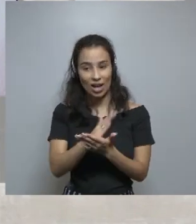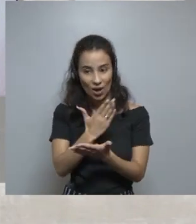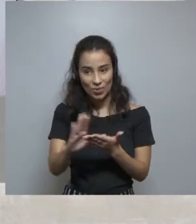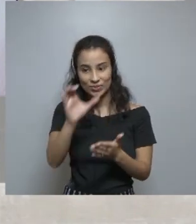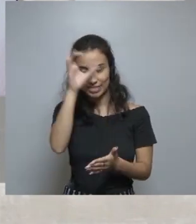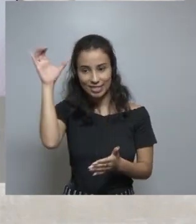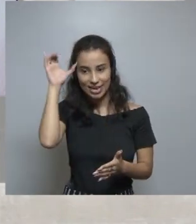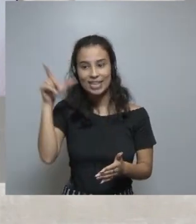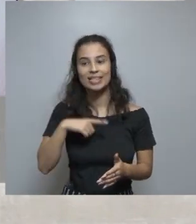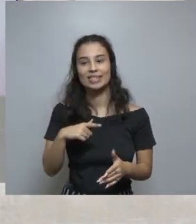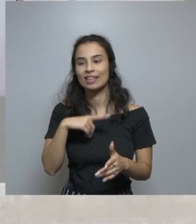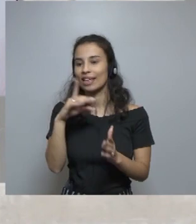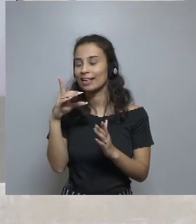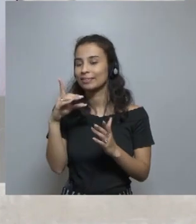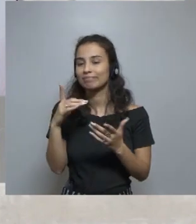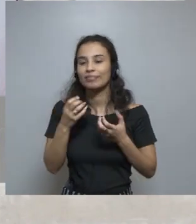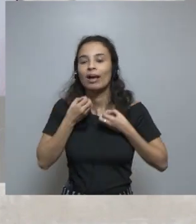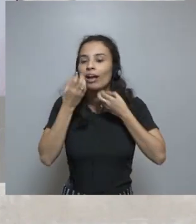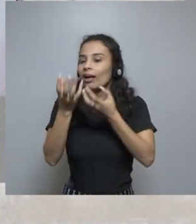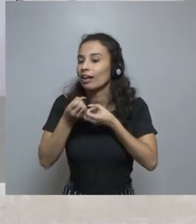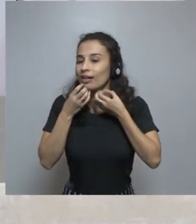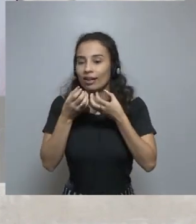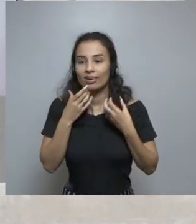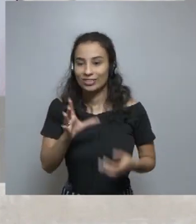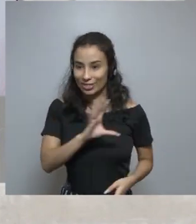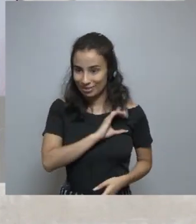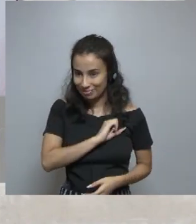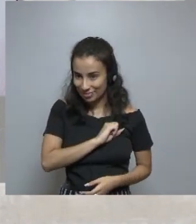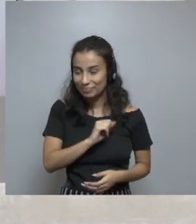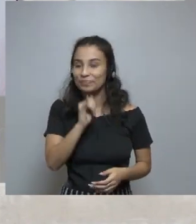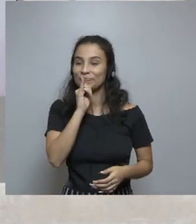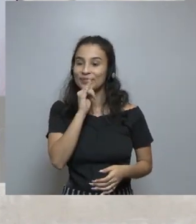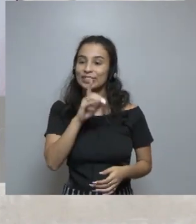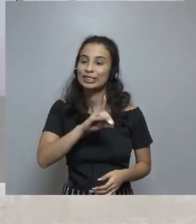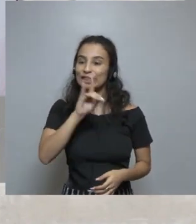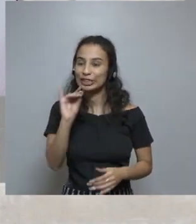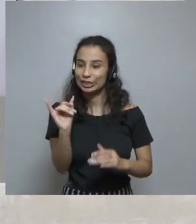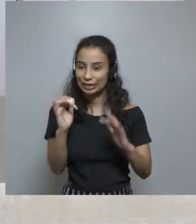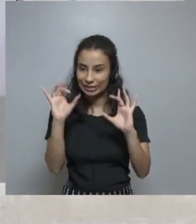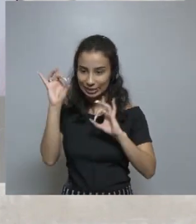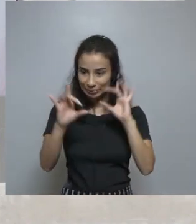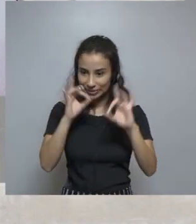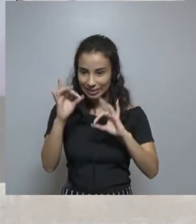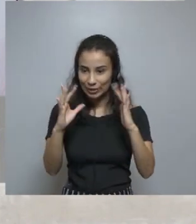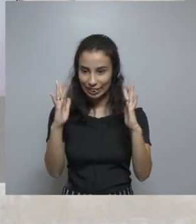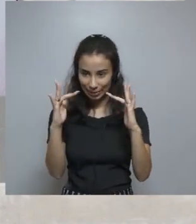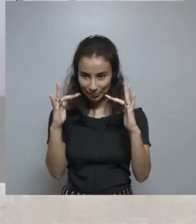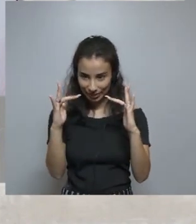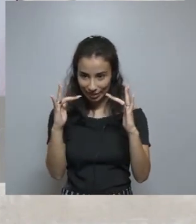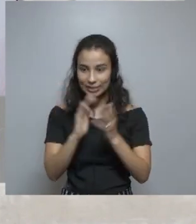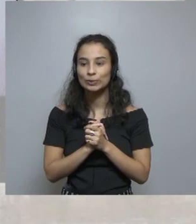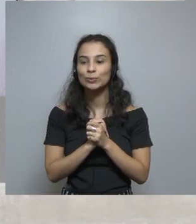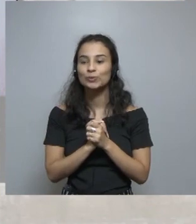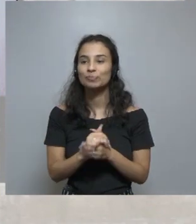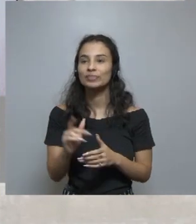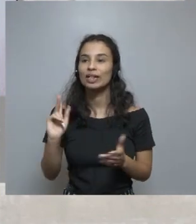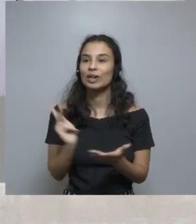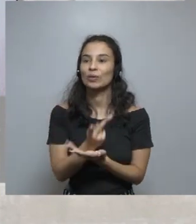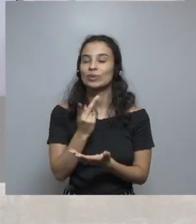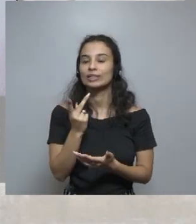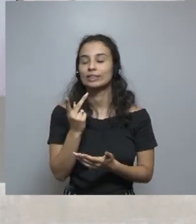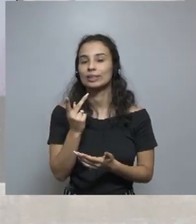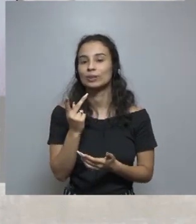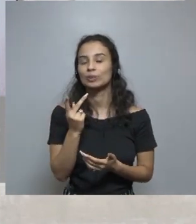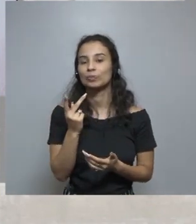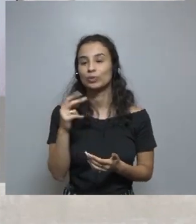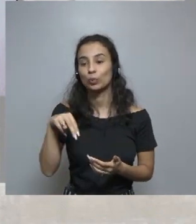verdad porque hay declaraciones en internet que muestran que los clientes nos quieren mucho. Por el día de los